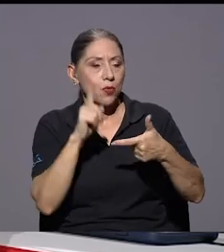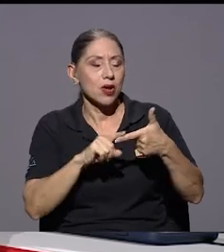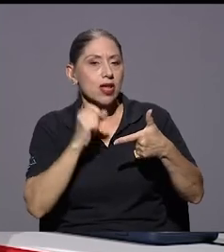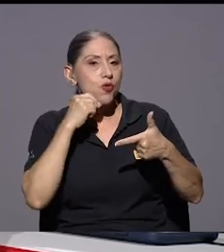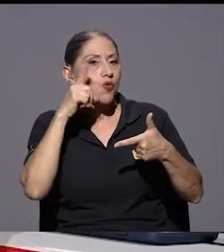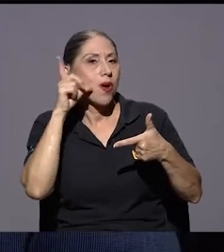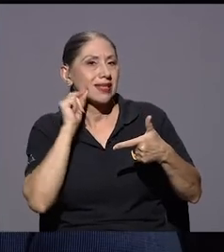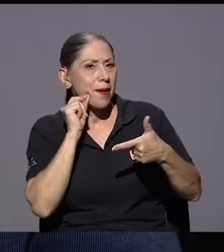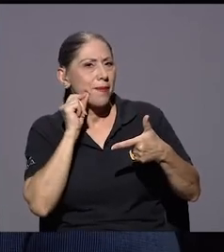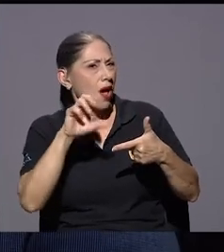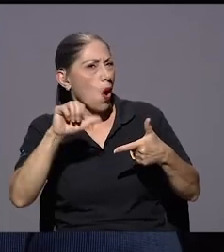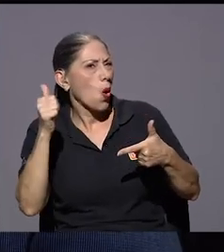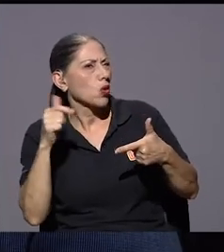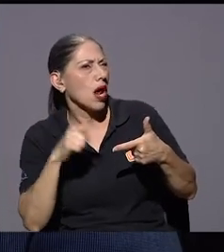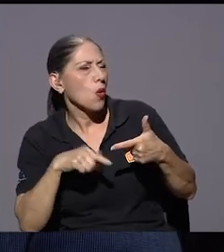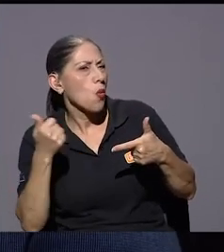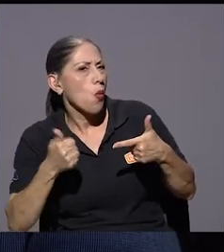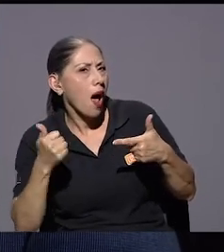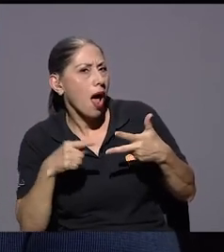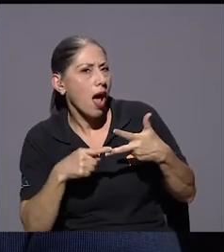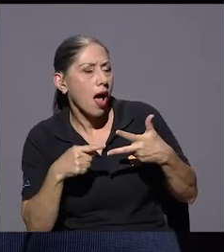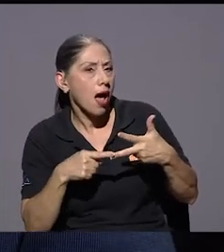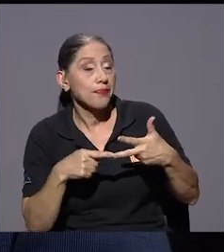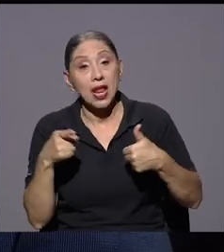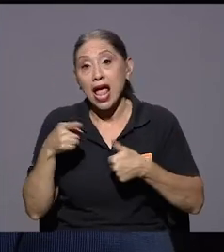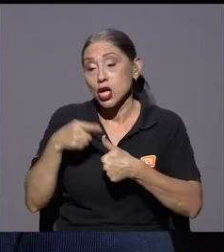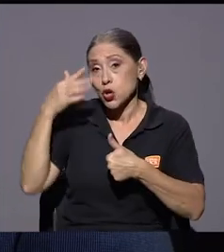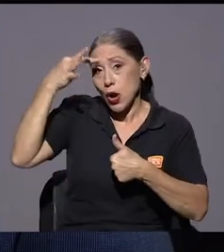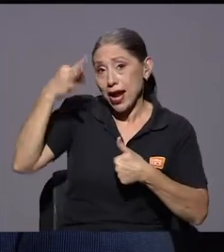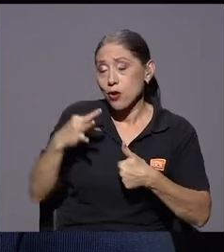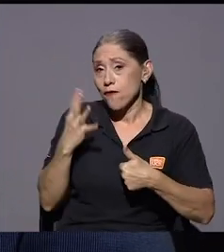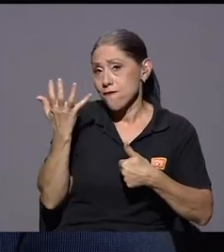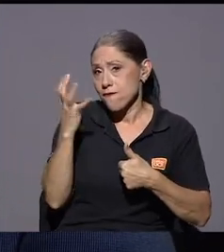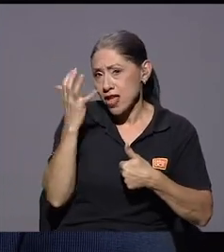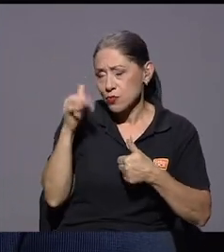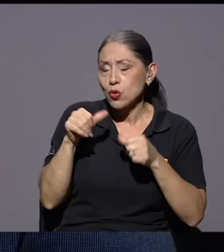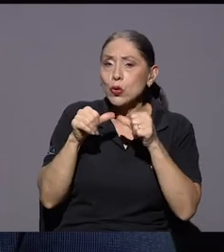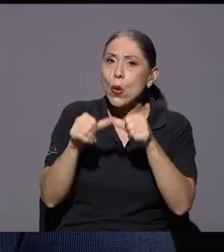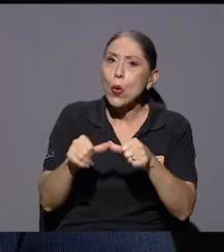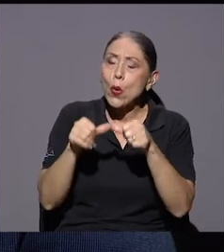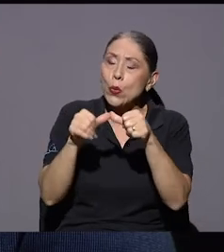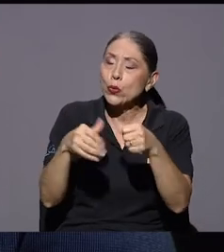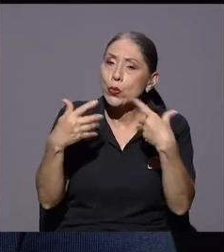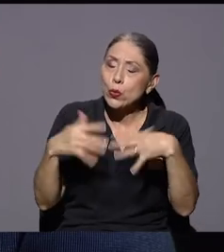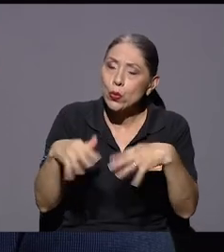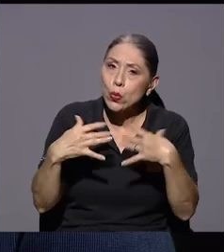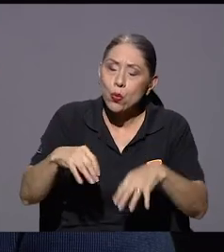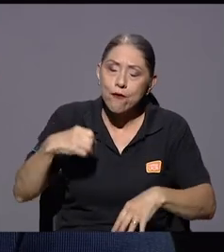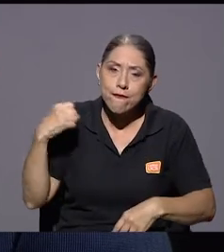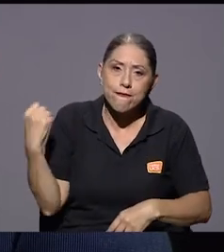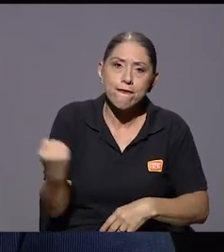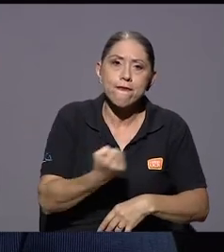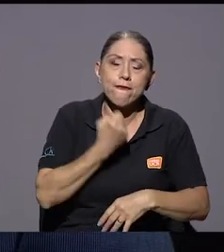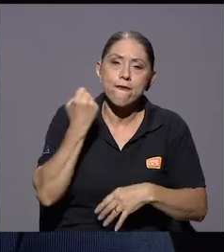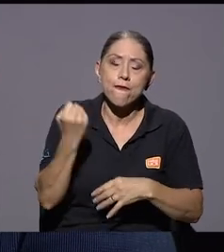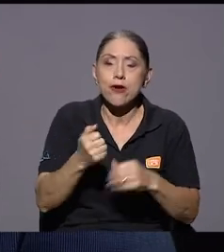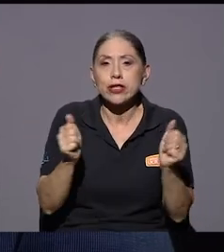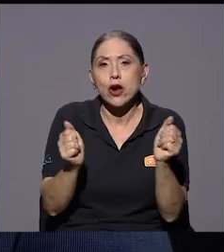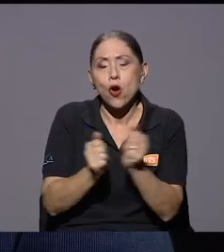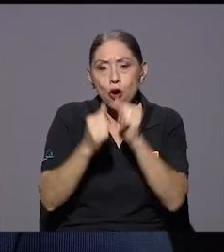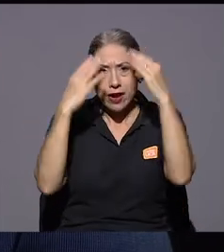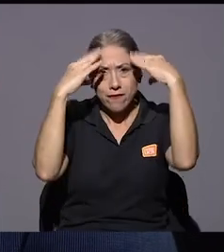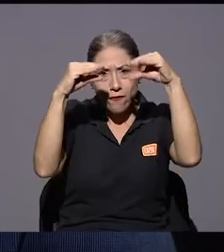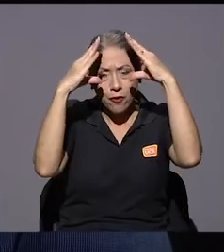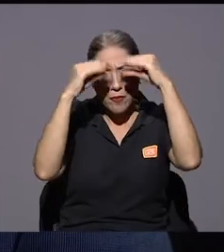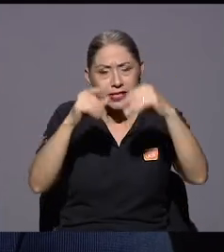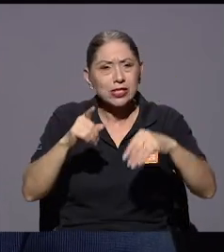emergente que está apareciendo sí, creo que Facebook sigue teniendo un alcance increíble en los públicos ya